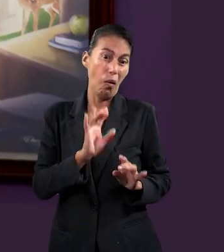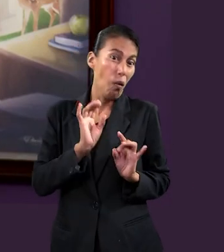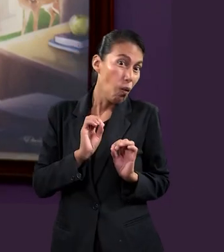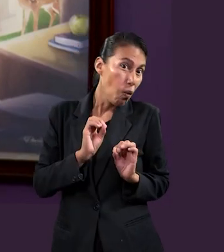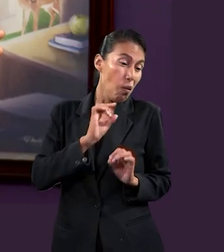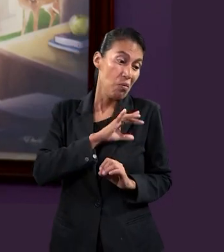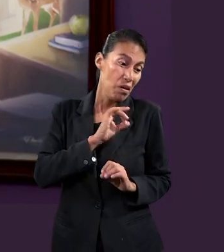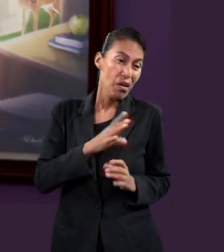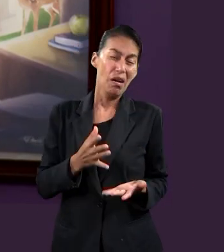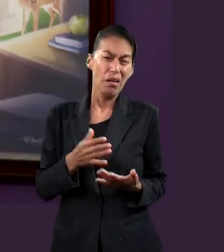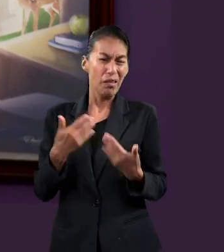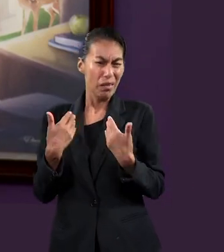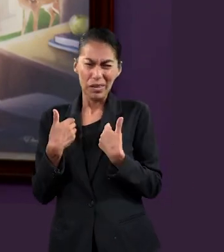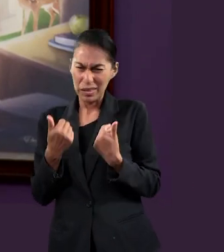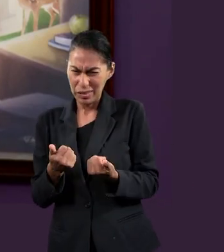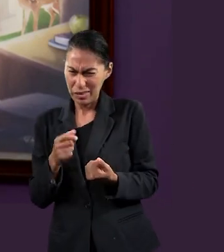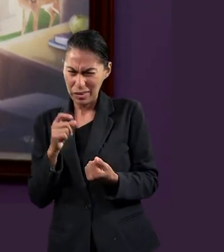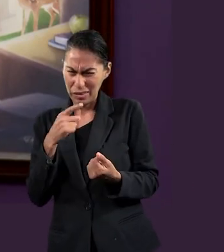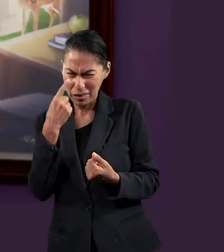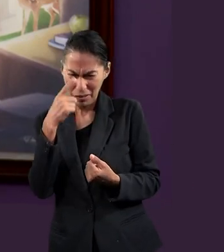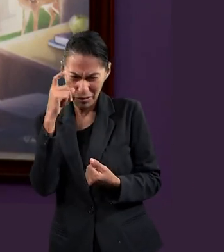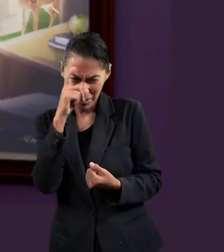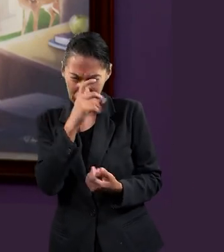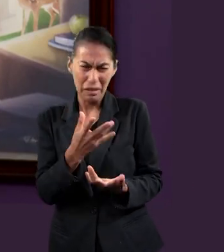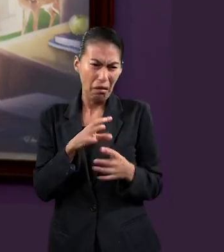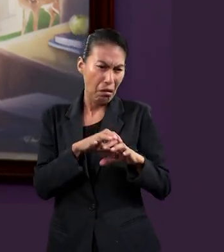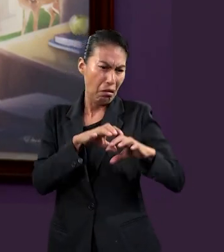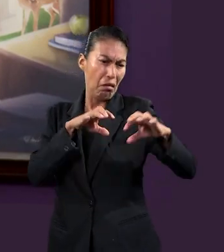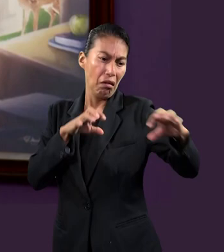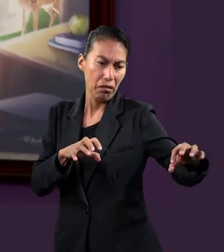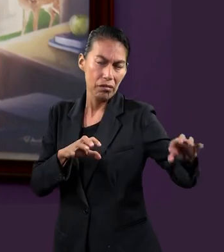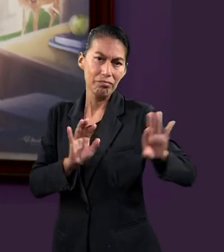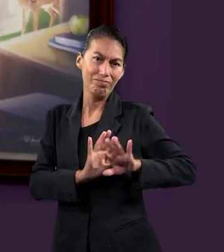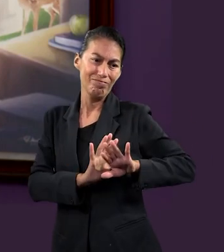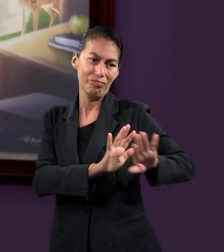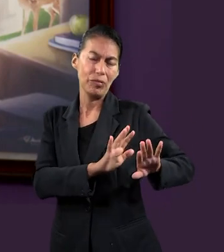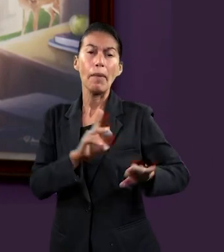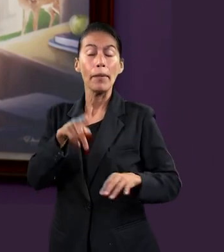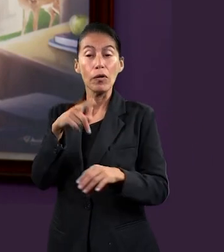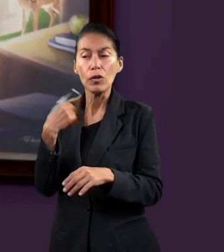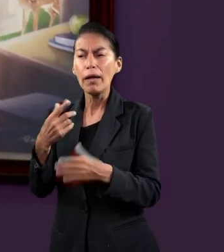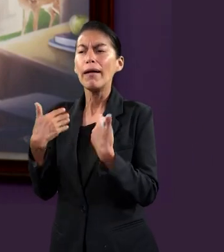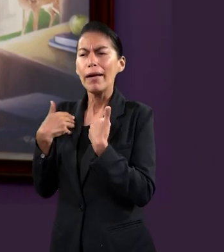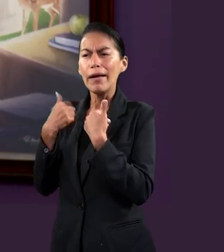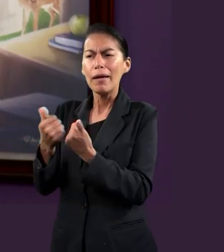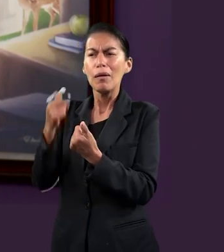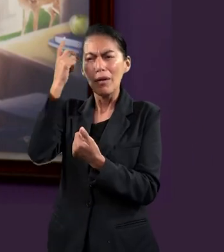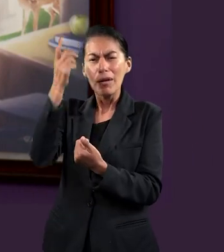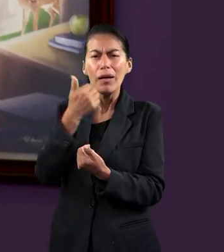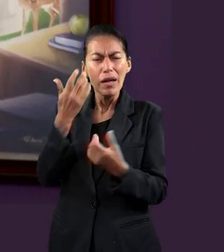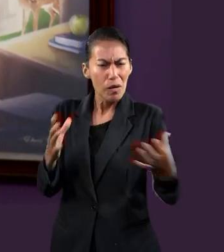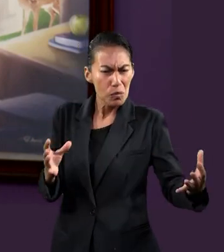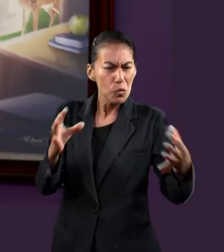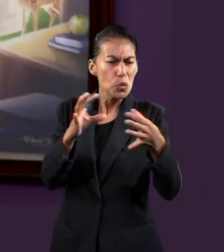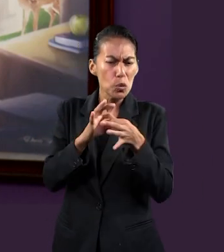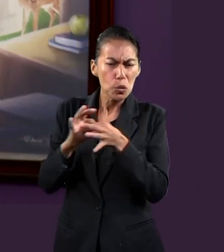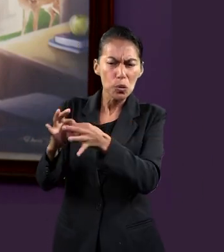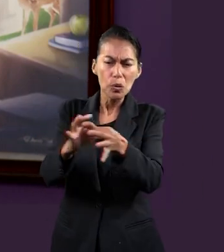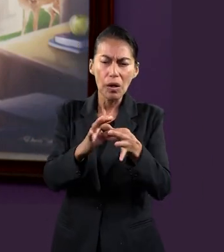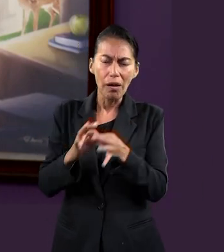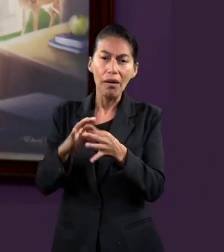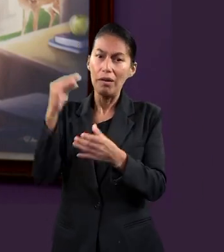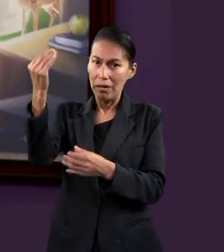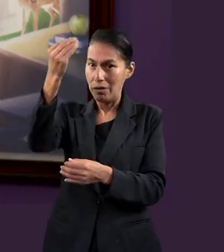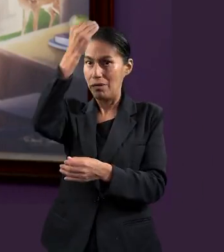temores o no buenos entendimientos, pues estaba separada, ¿verdad? Y de la misma manera, al estar unidos, poder entender la sabiduría,